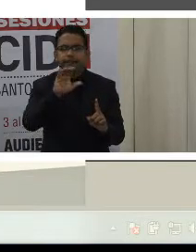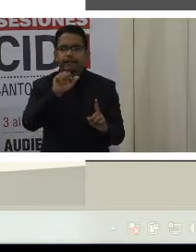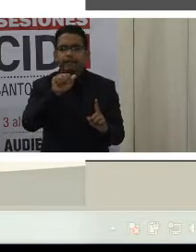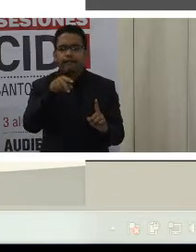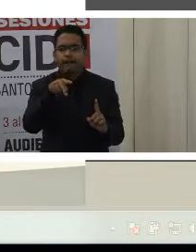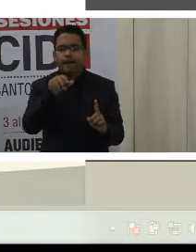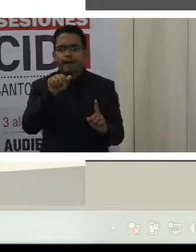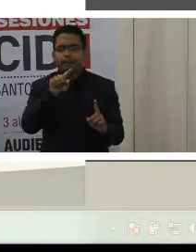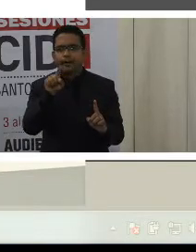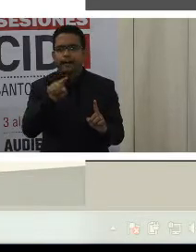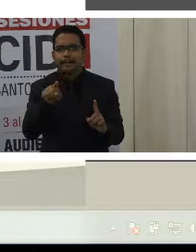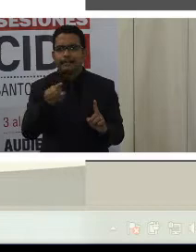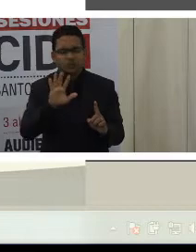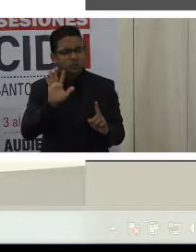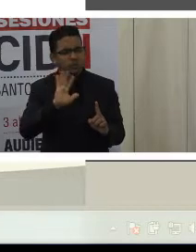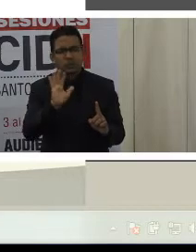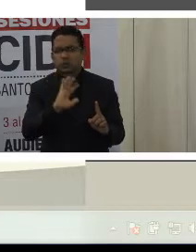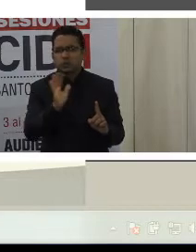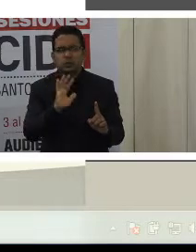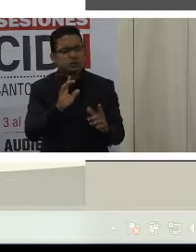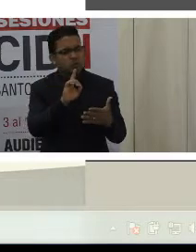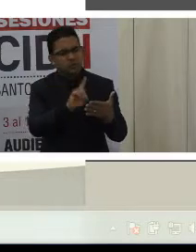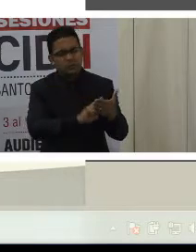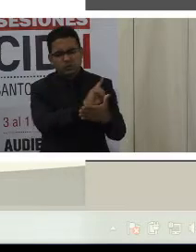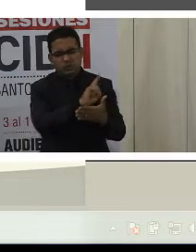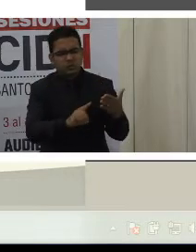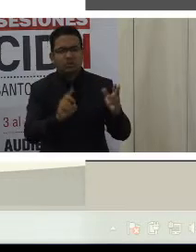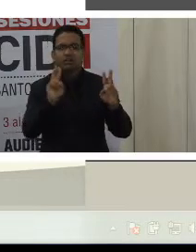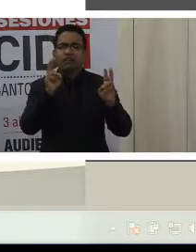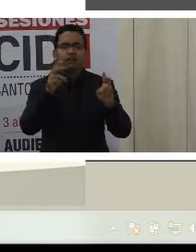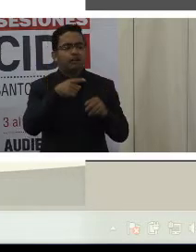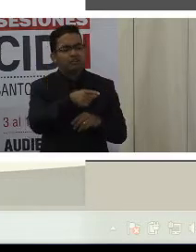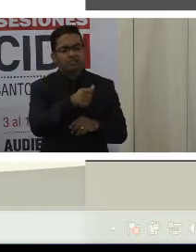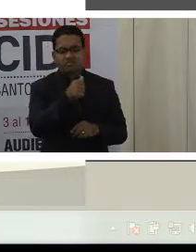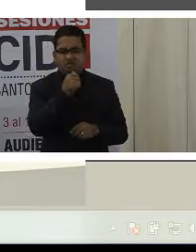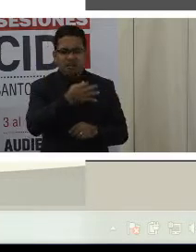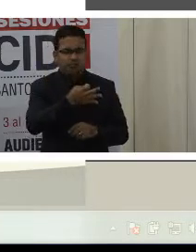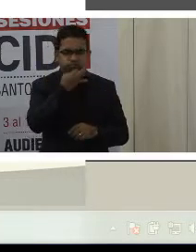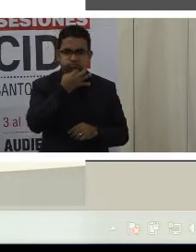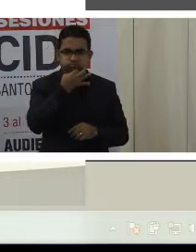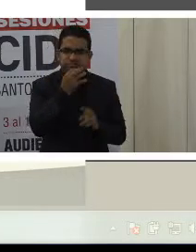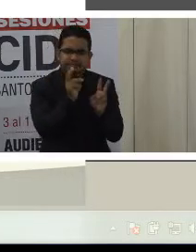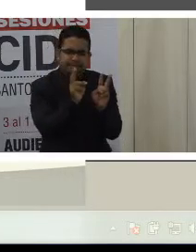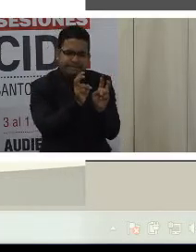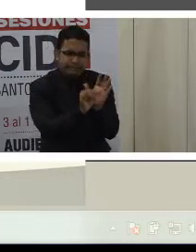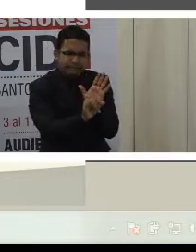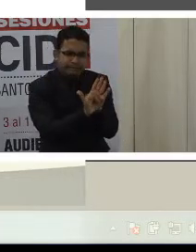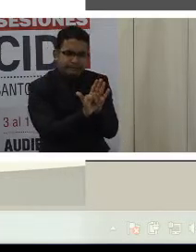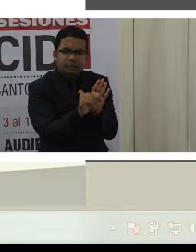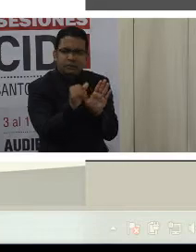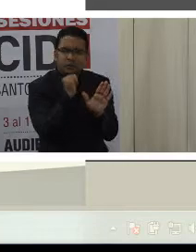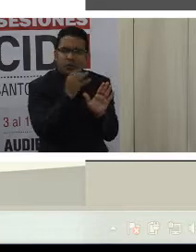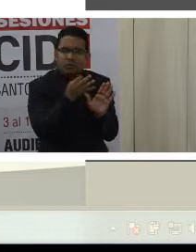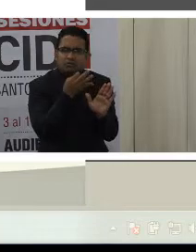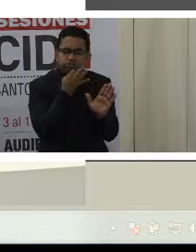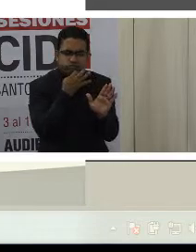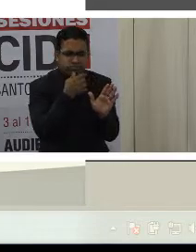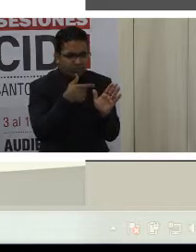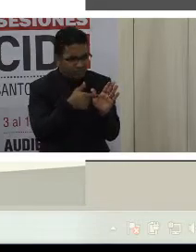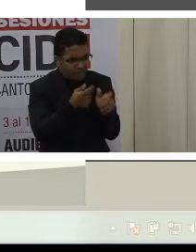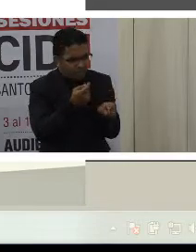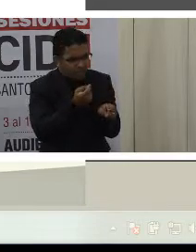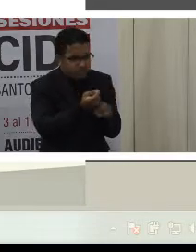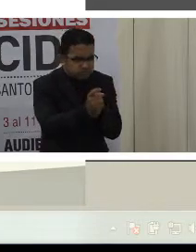profundamente discriminatoria. Esta ley consagró un conjunto de derechos específicos en el área de trabajo, salud,